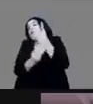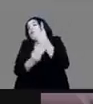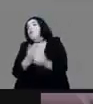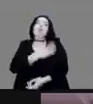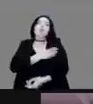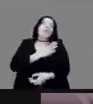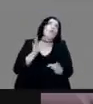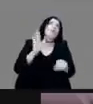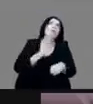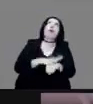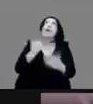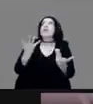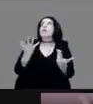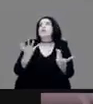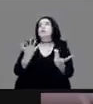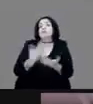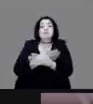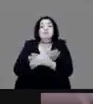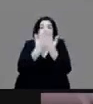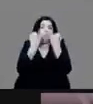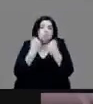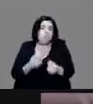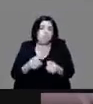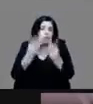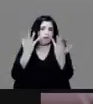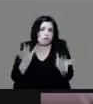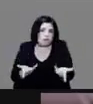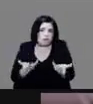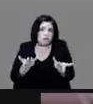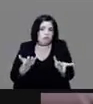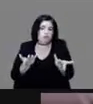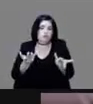eran más de X número de